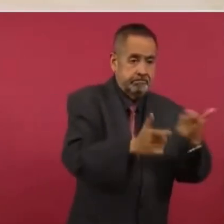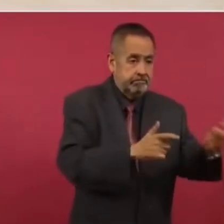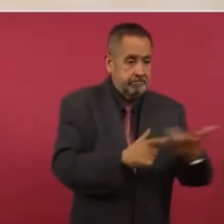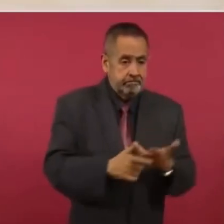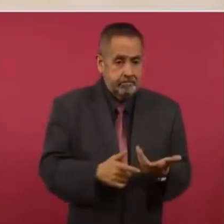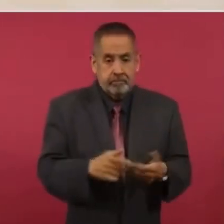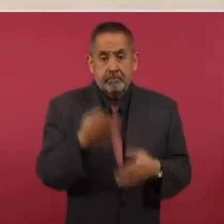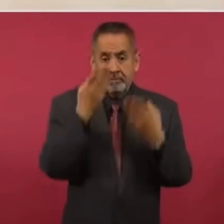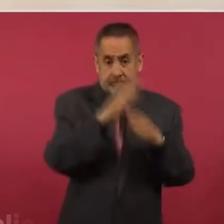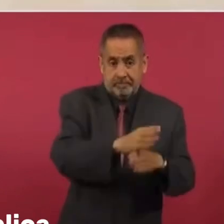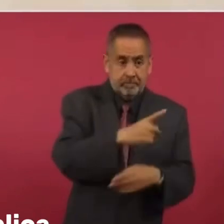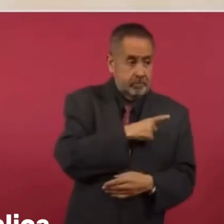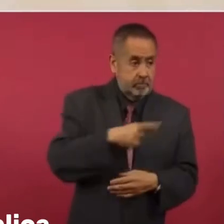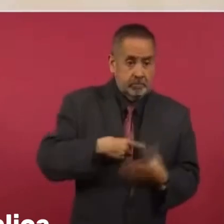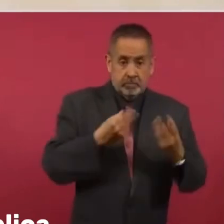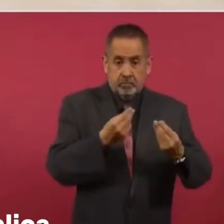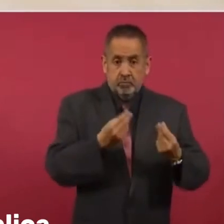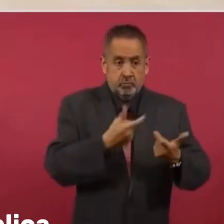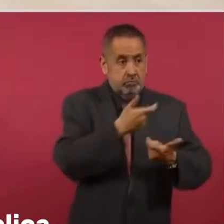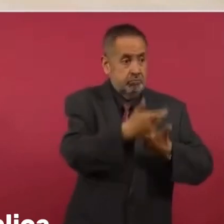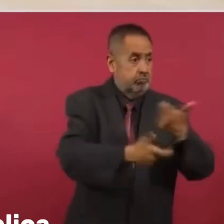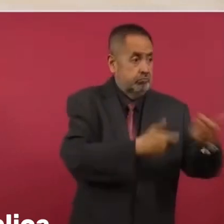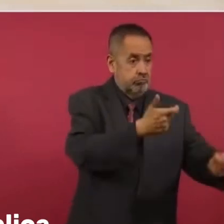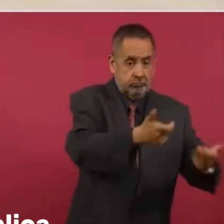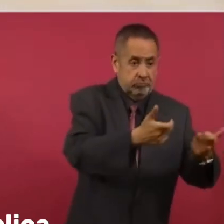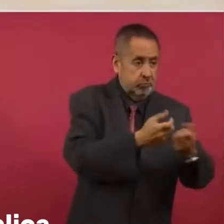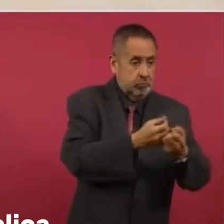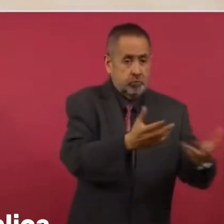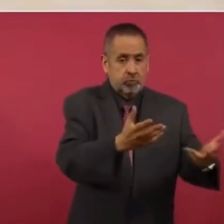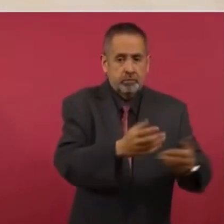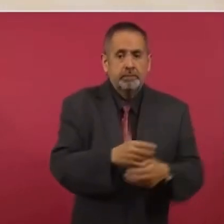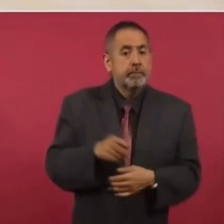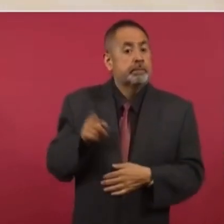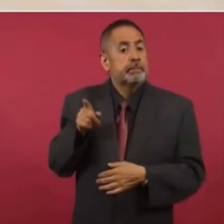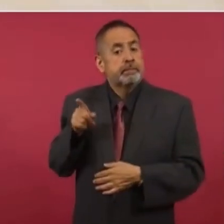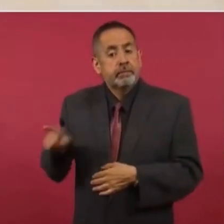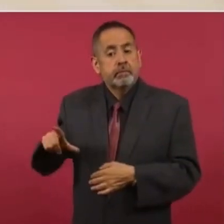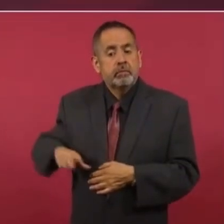deudas de las empresas y de los bancos en deuda pública.